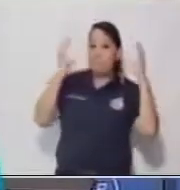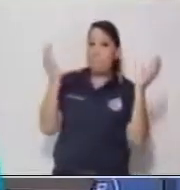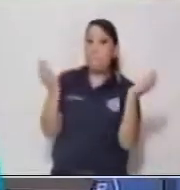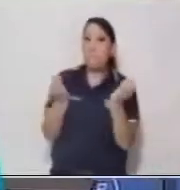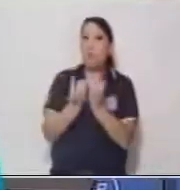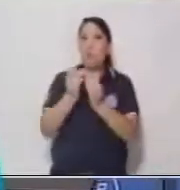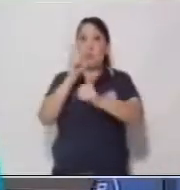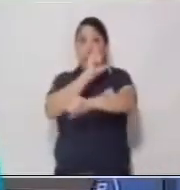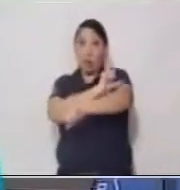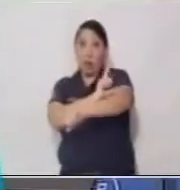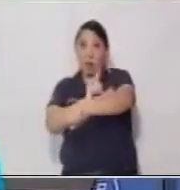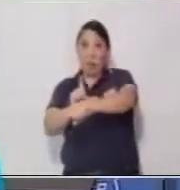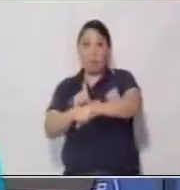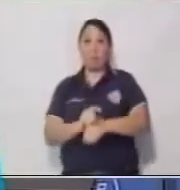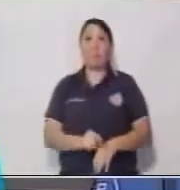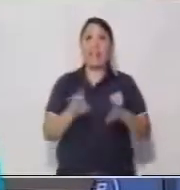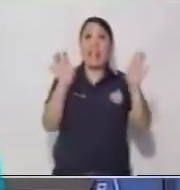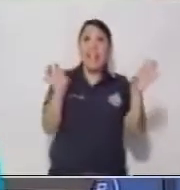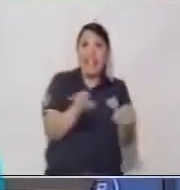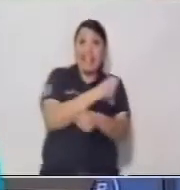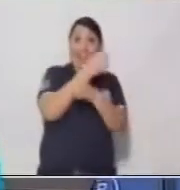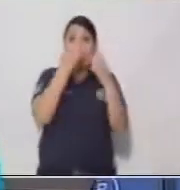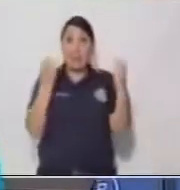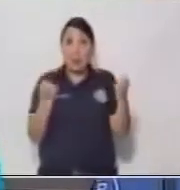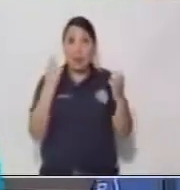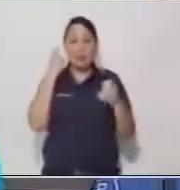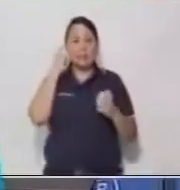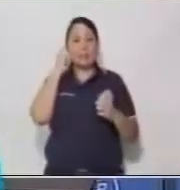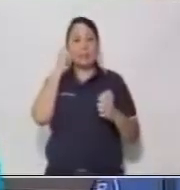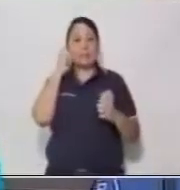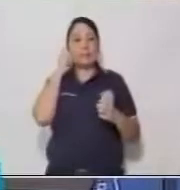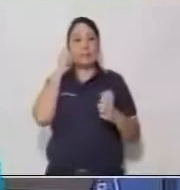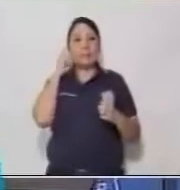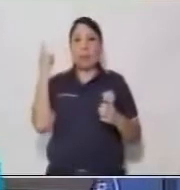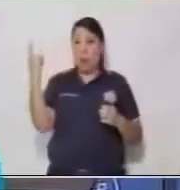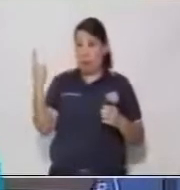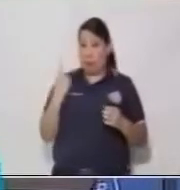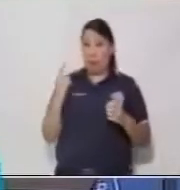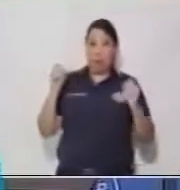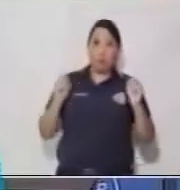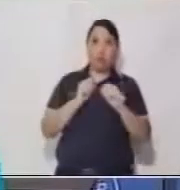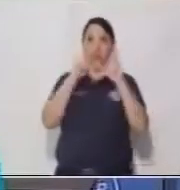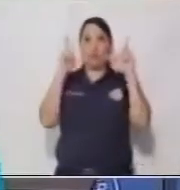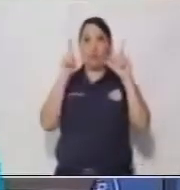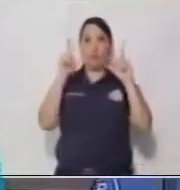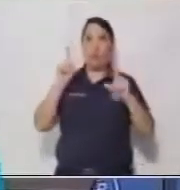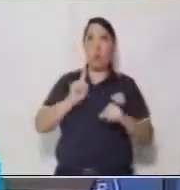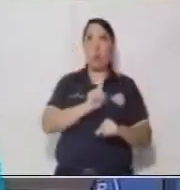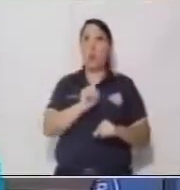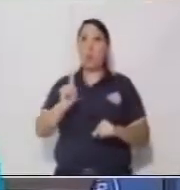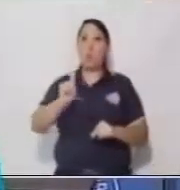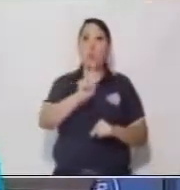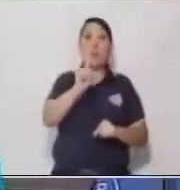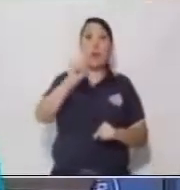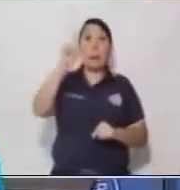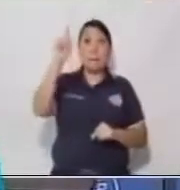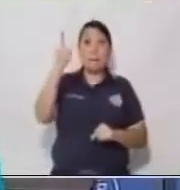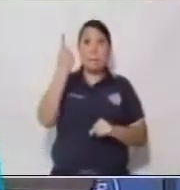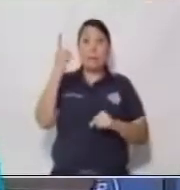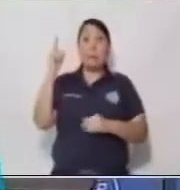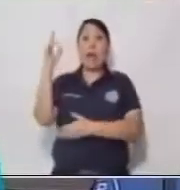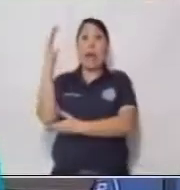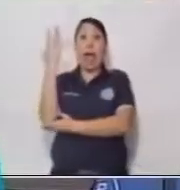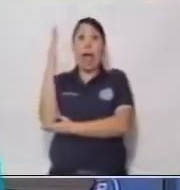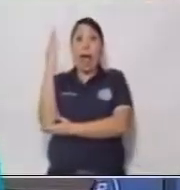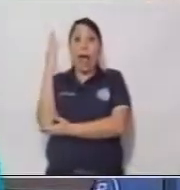Y entonces sucedió. Hicimos un gran recorrido. Primero fuimos al árbol de Jack